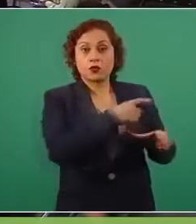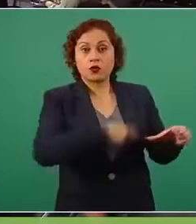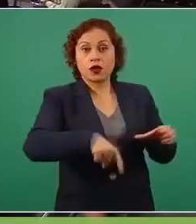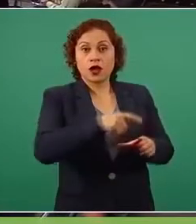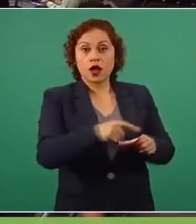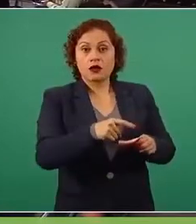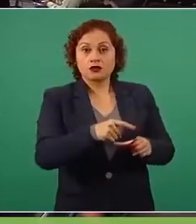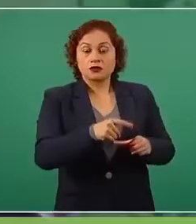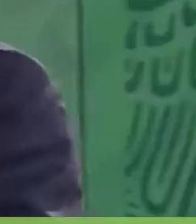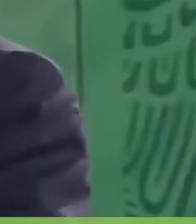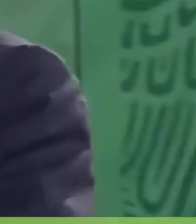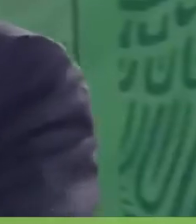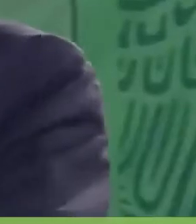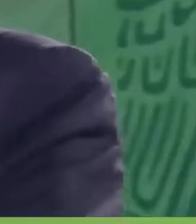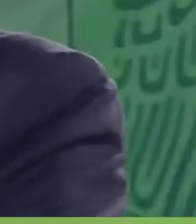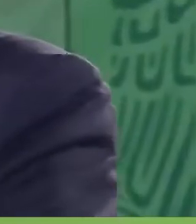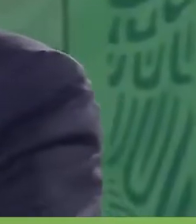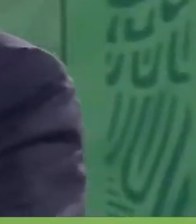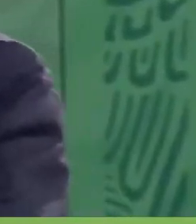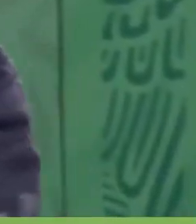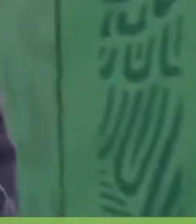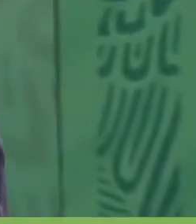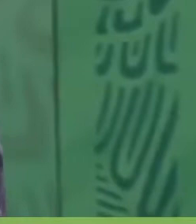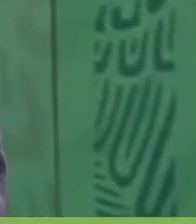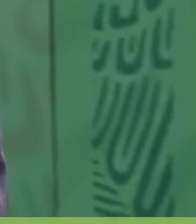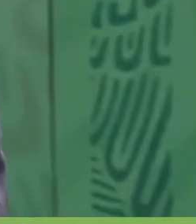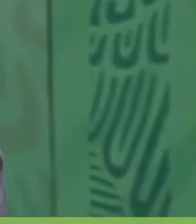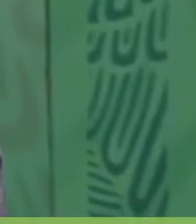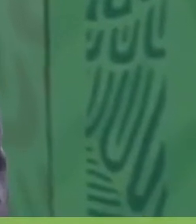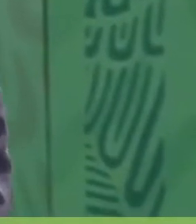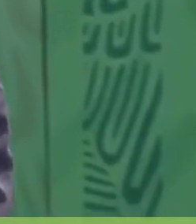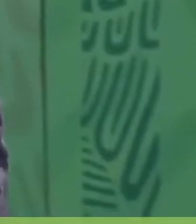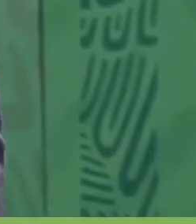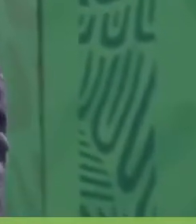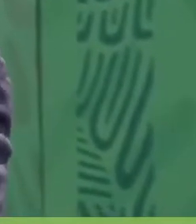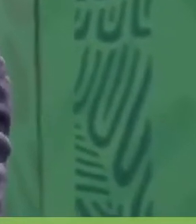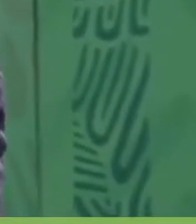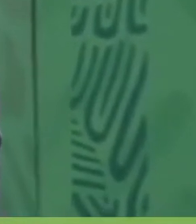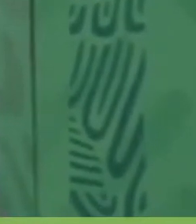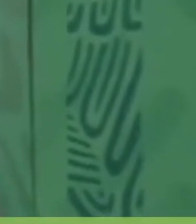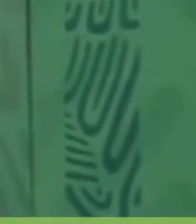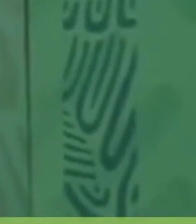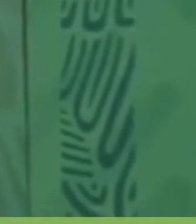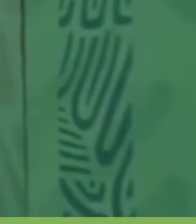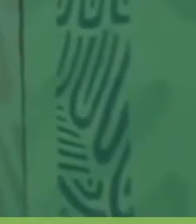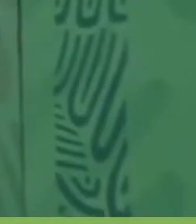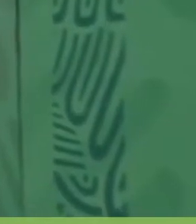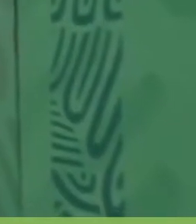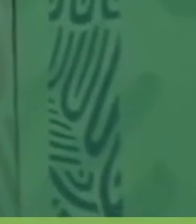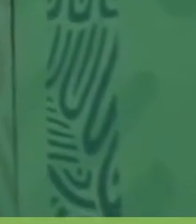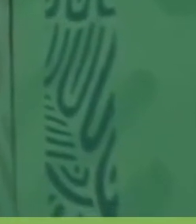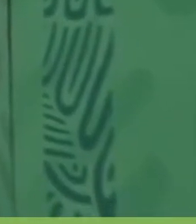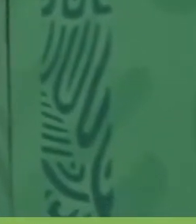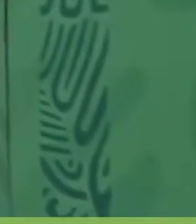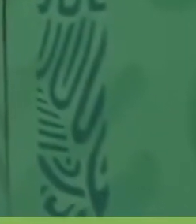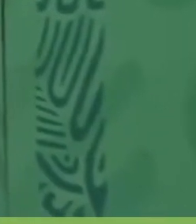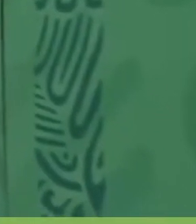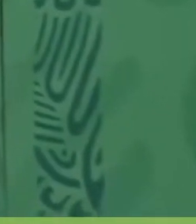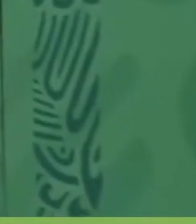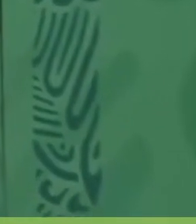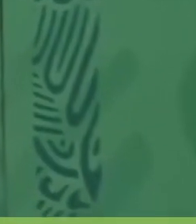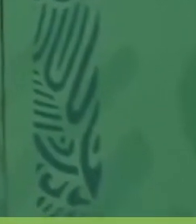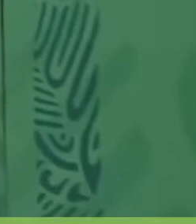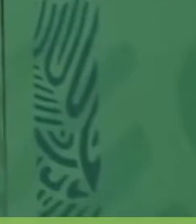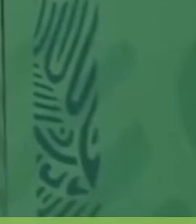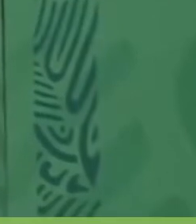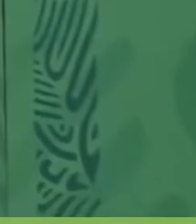Pero esto tiene que ver con el llamado círculo rojo, con la cúpula del poder político